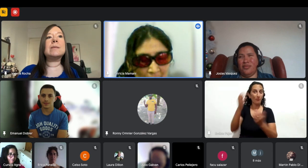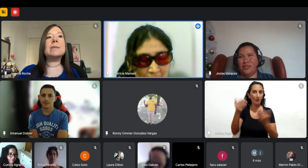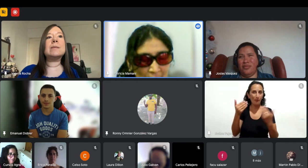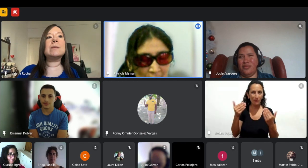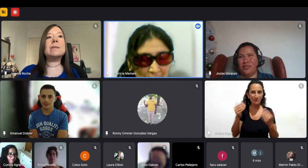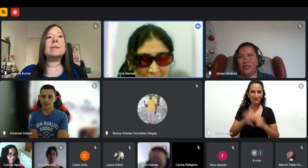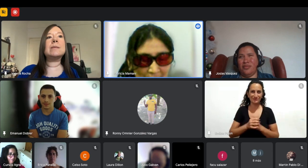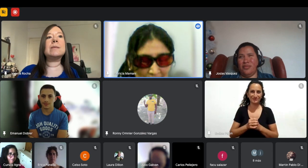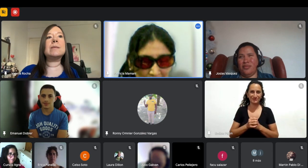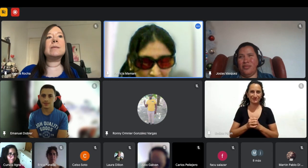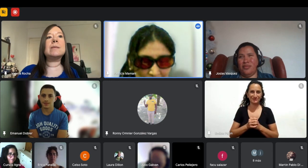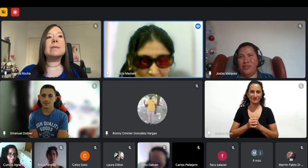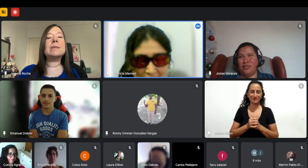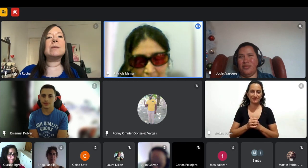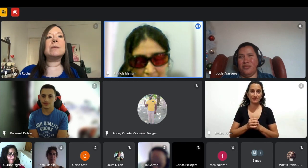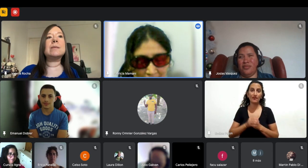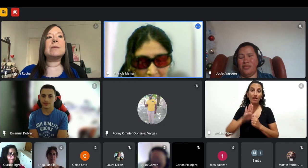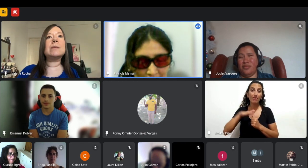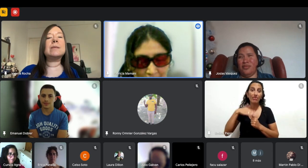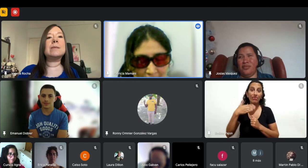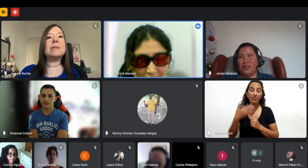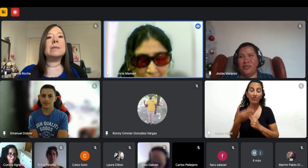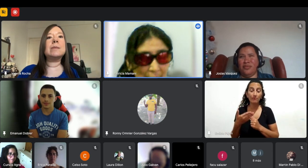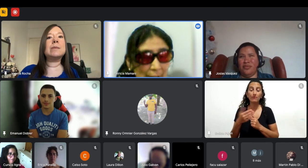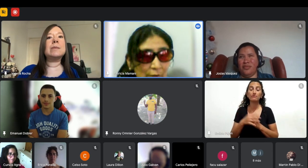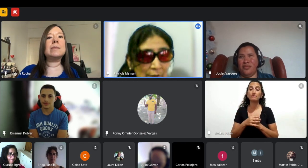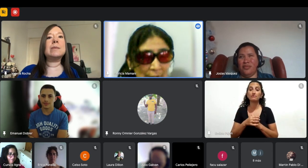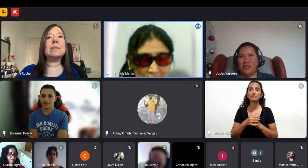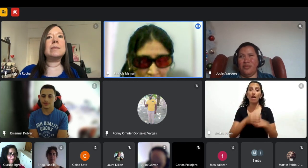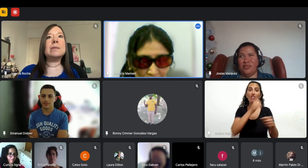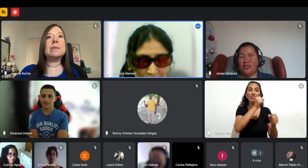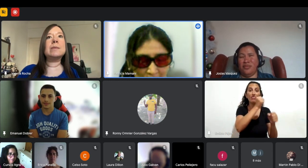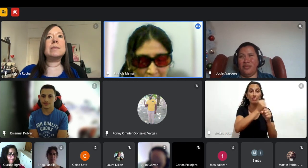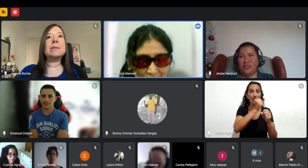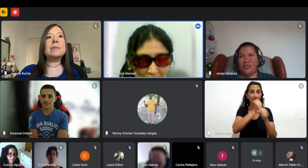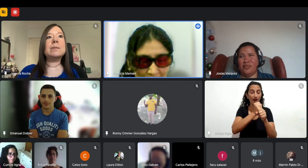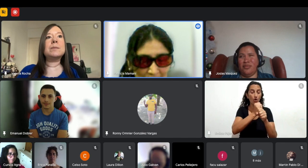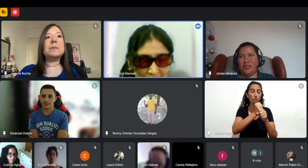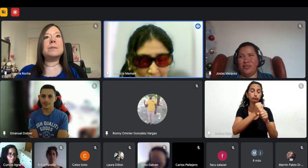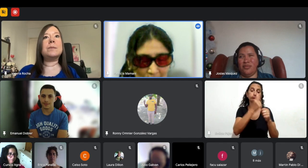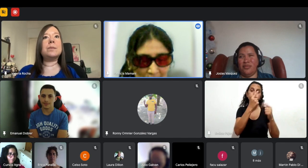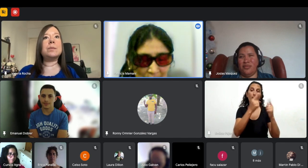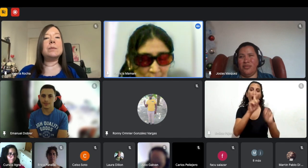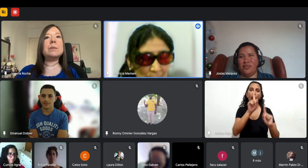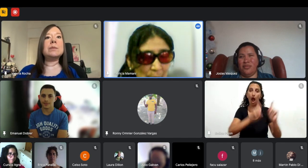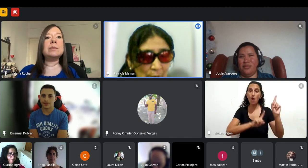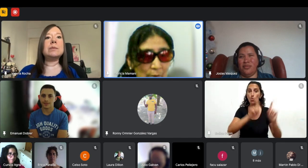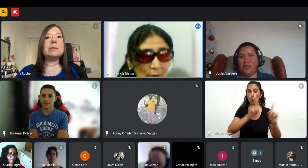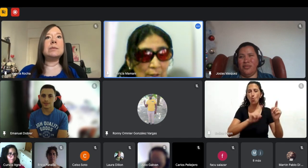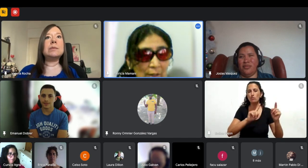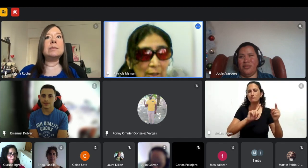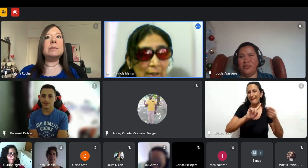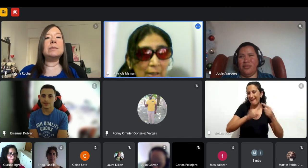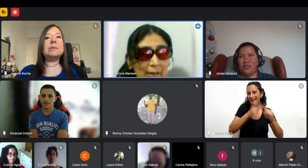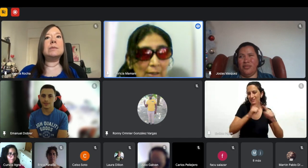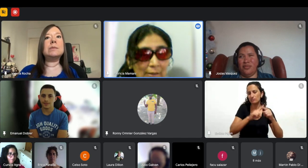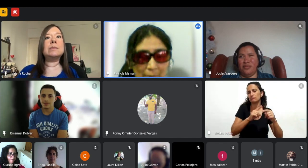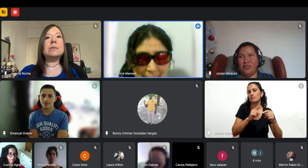bueno luego me surgieron algunos trabajos relacionados más específicamente de programación pero